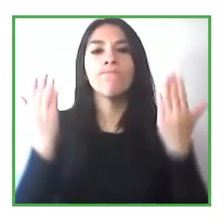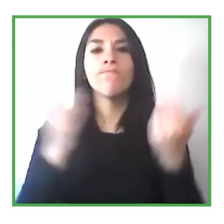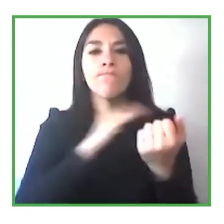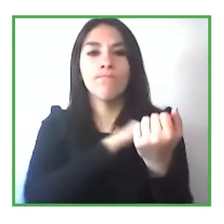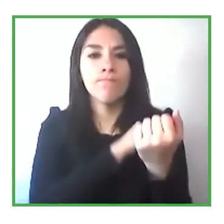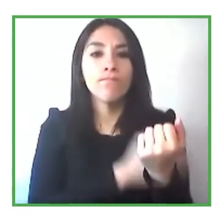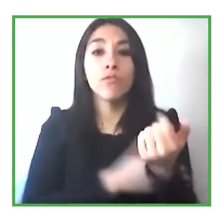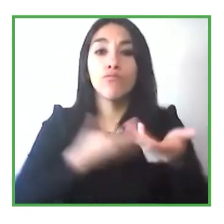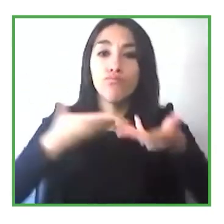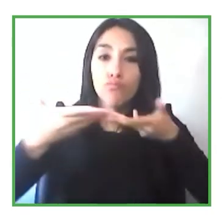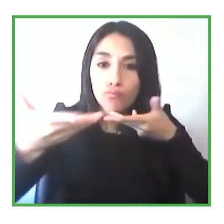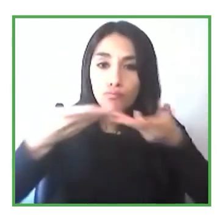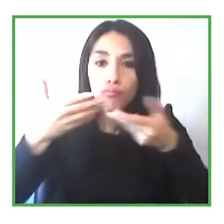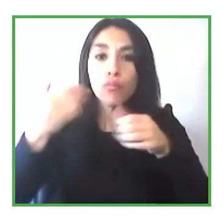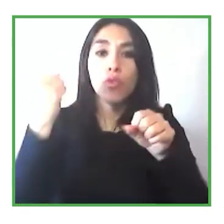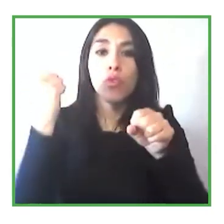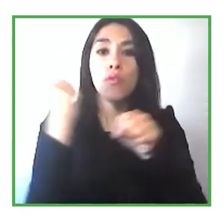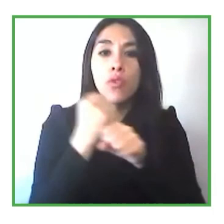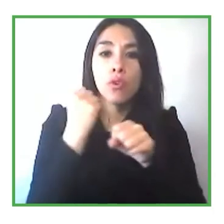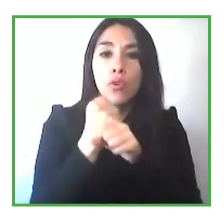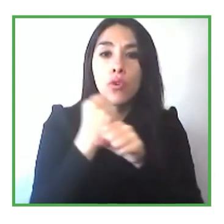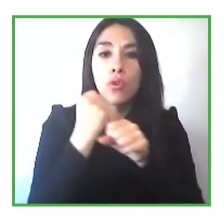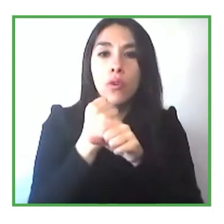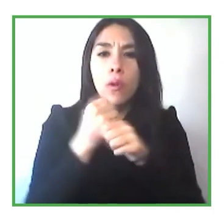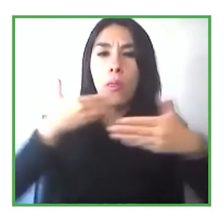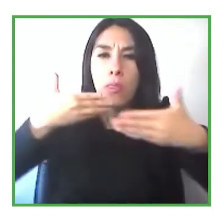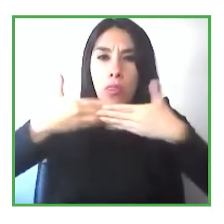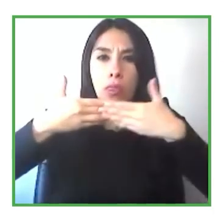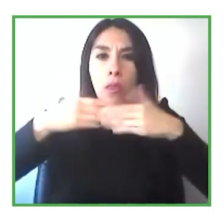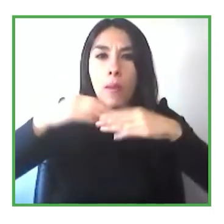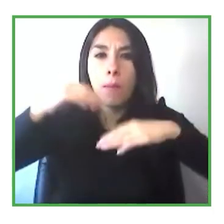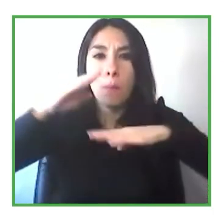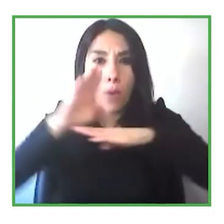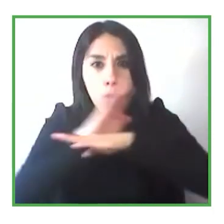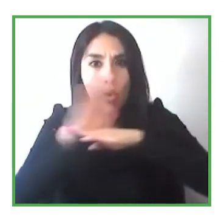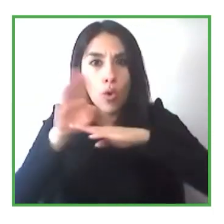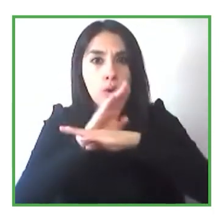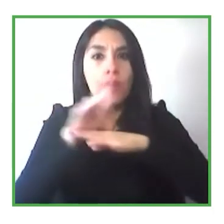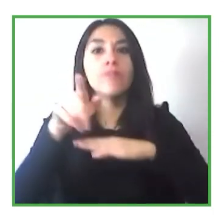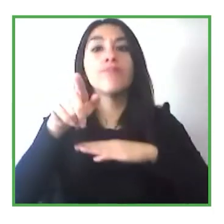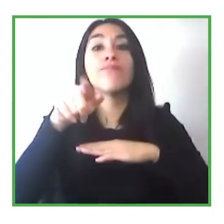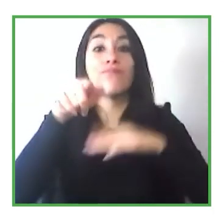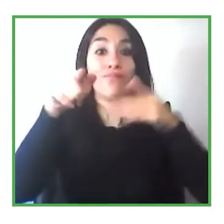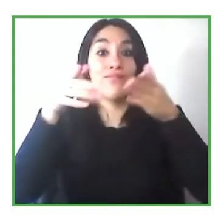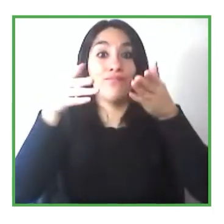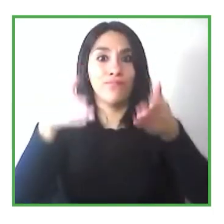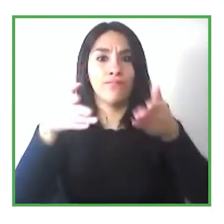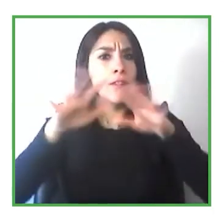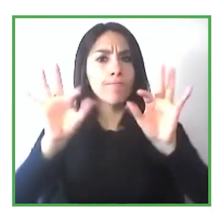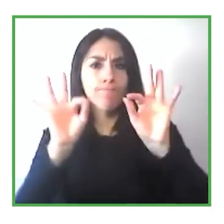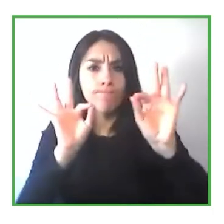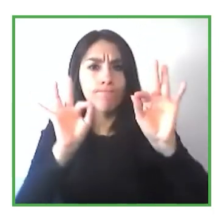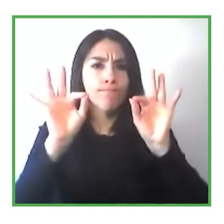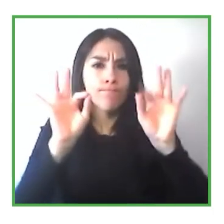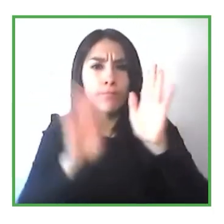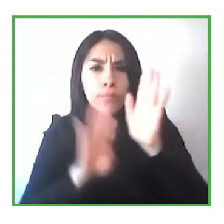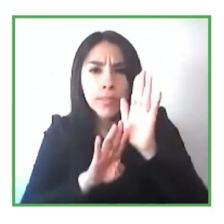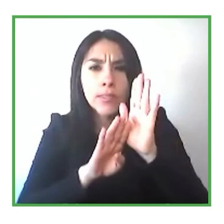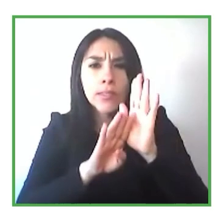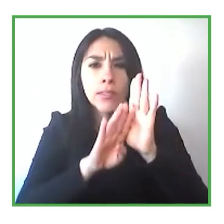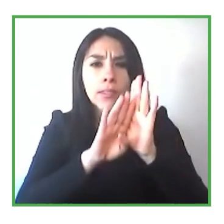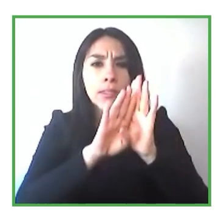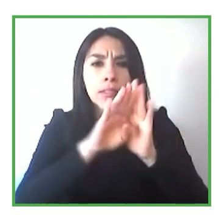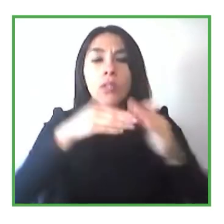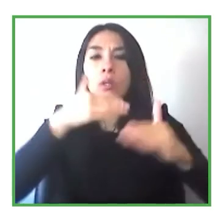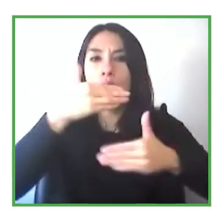empresas y cuando ellas empezaron a sentir más seguras y empezaron a darse cuenta de que este proceso no es muy complejo y que realmente es muy